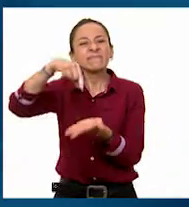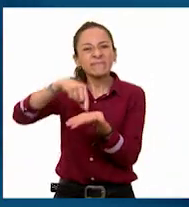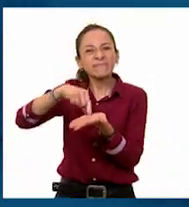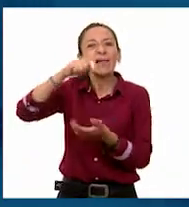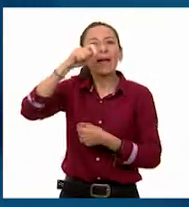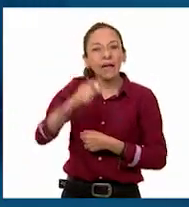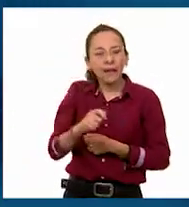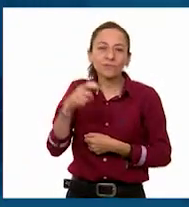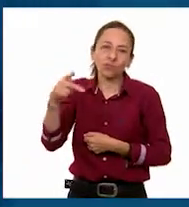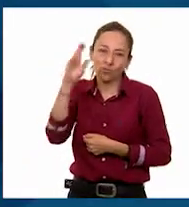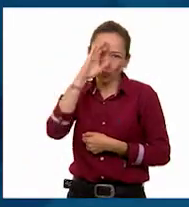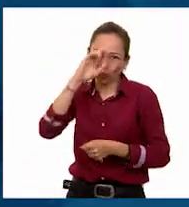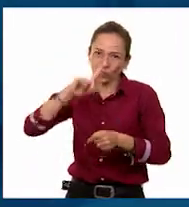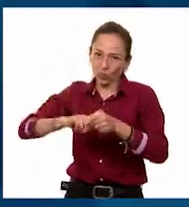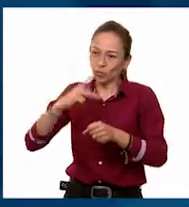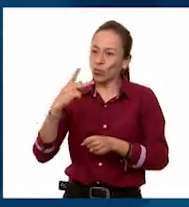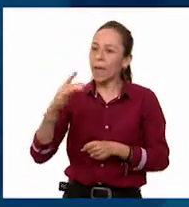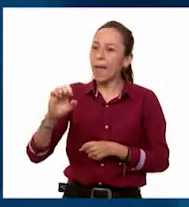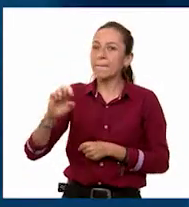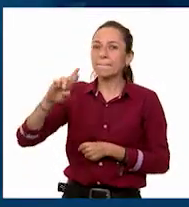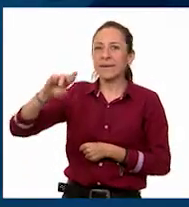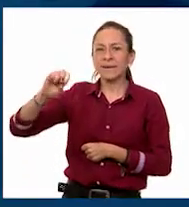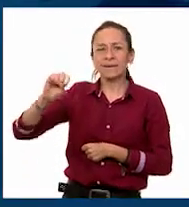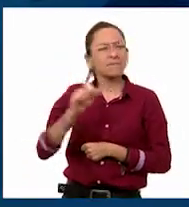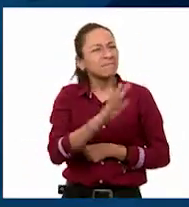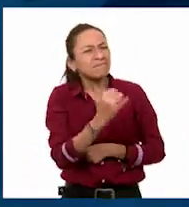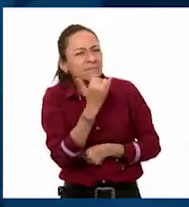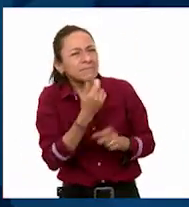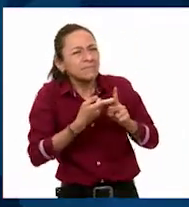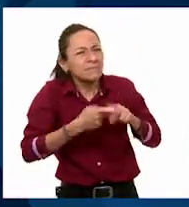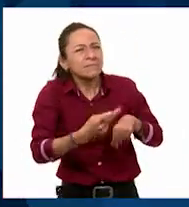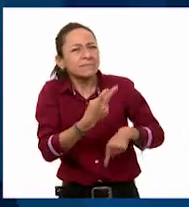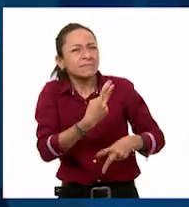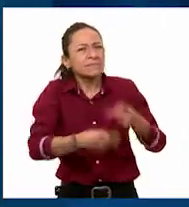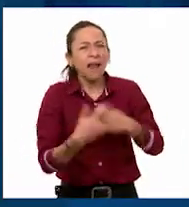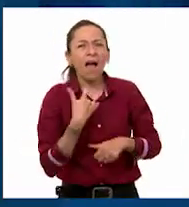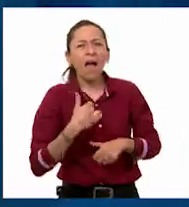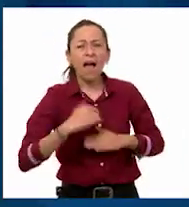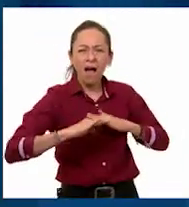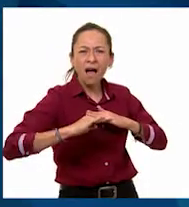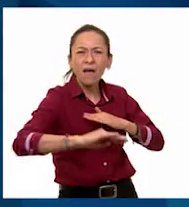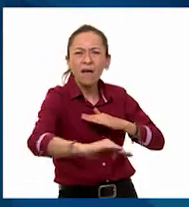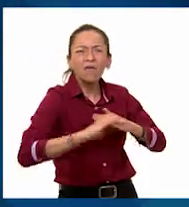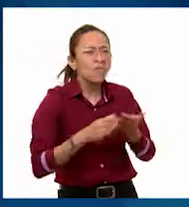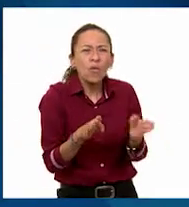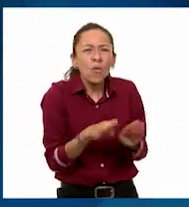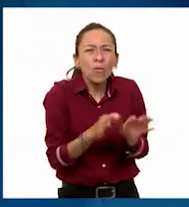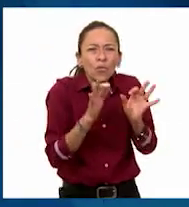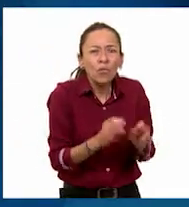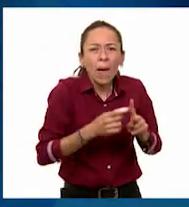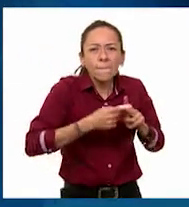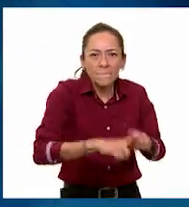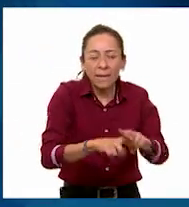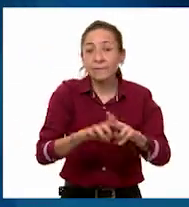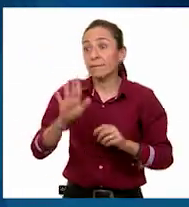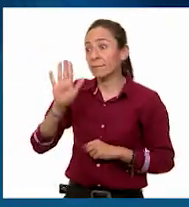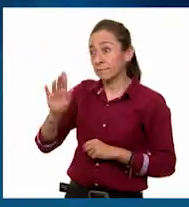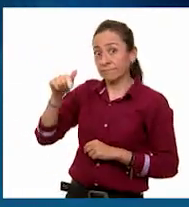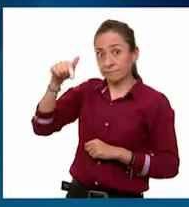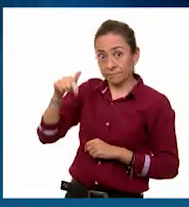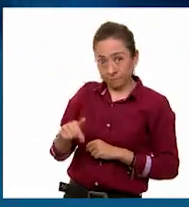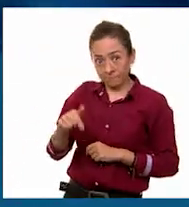persa. ¿Cómo surgen las alfombras persas, Tajere? Normalmente se cree, porque no hay certeza como el tiempo